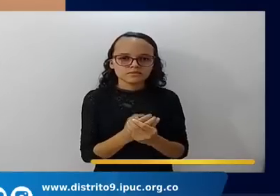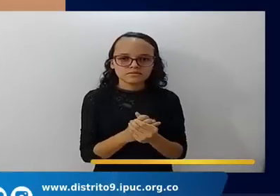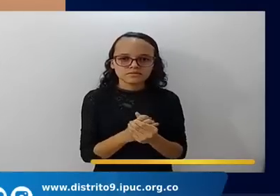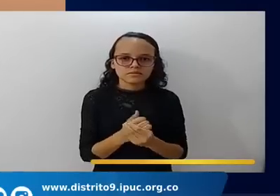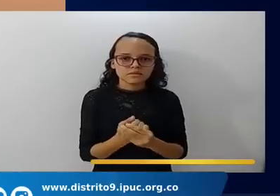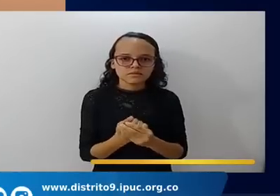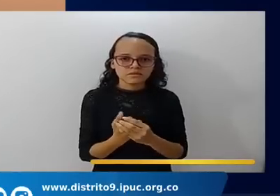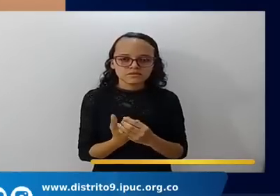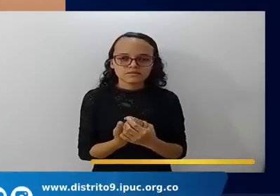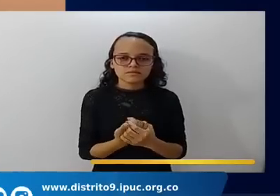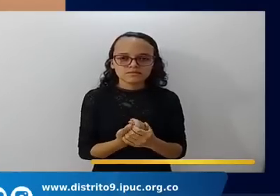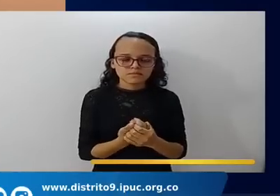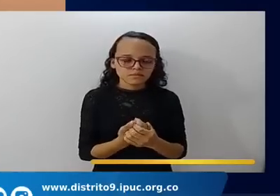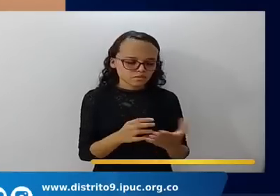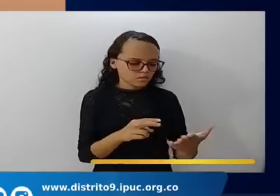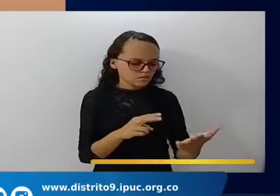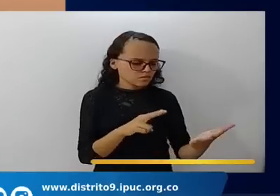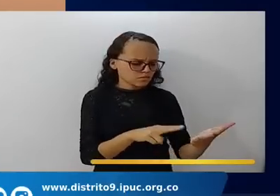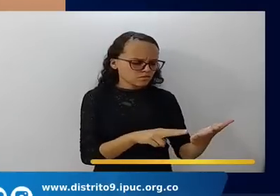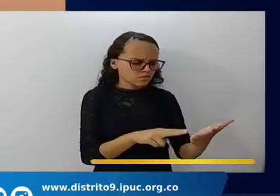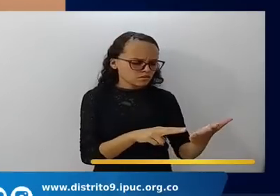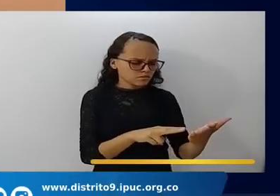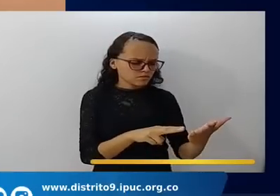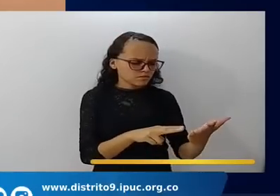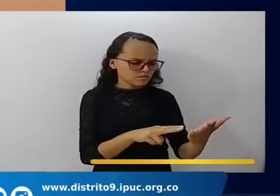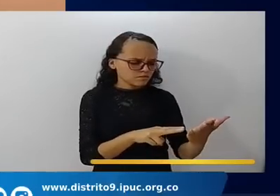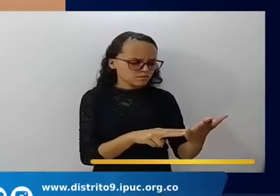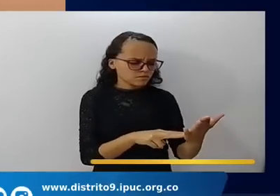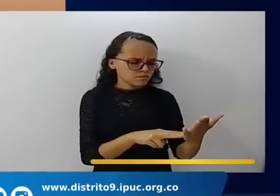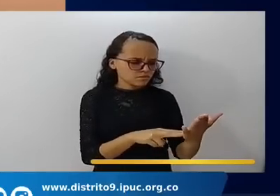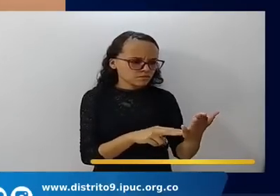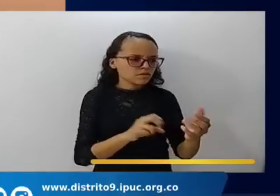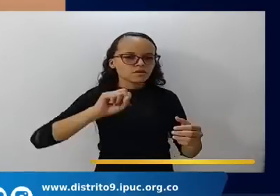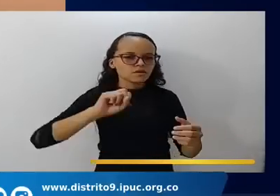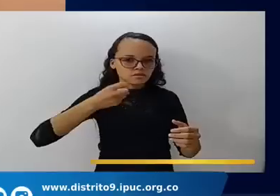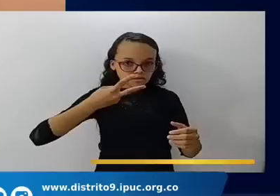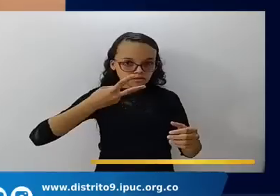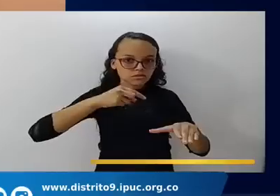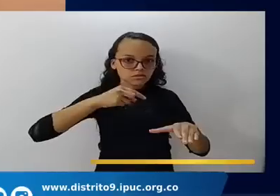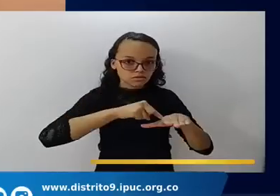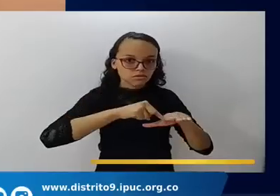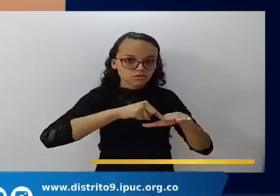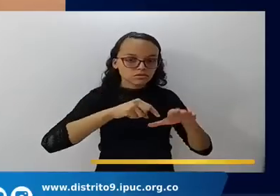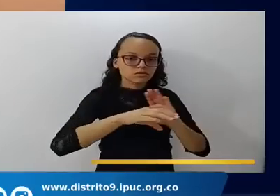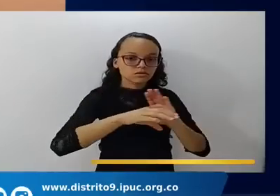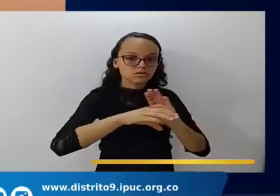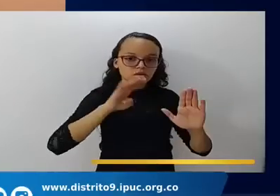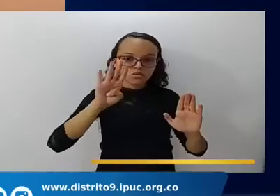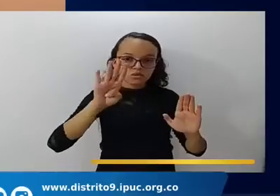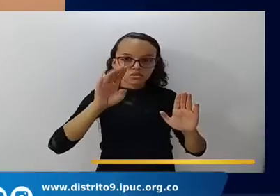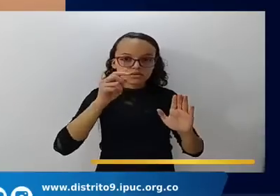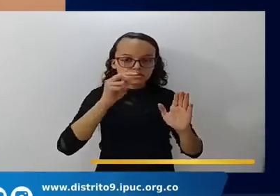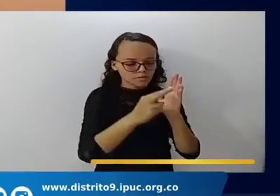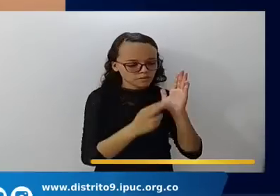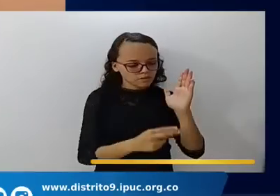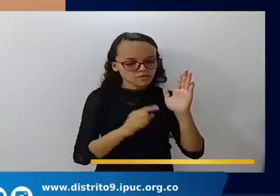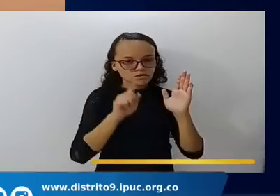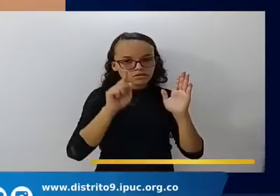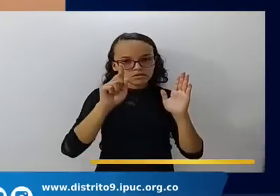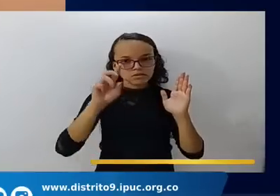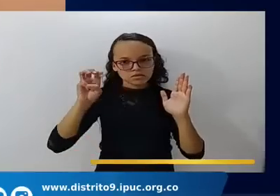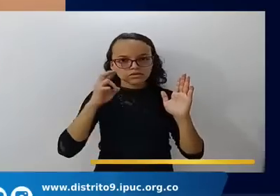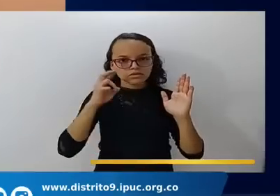No mirando nosotros, segunda a los Corintios 4.18. No mirando nosotros